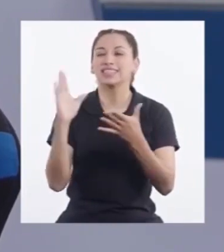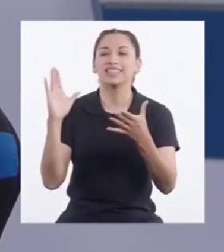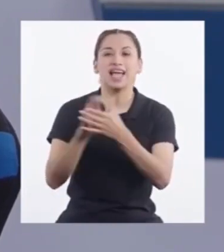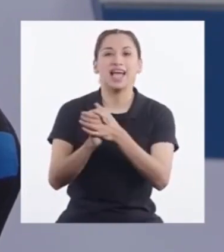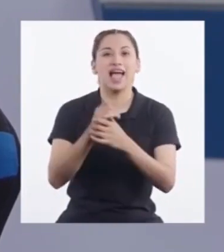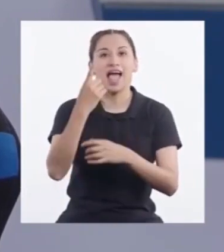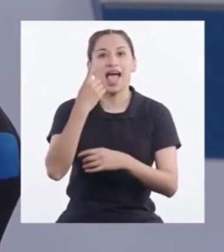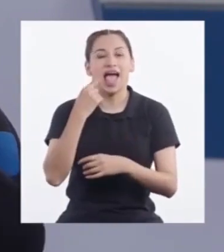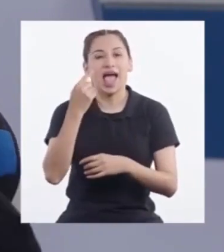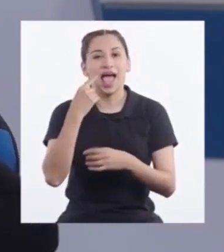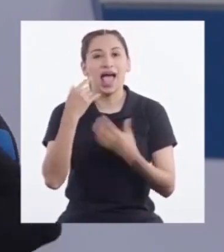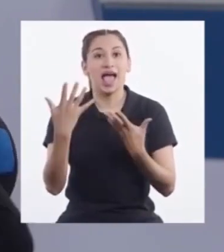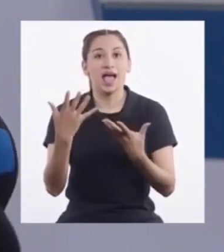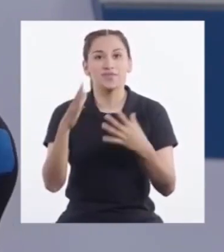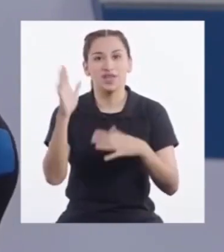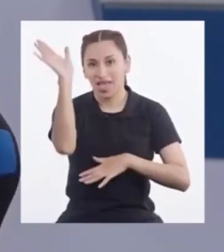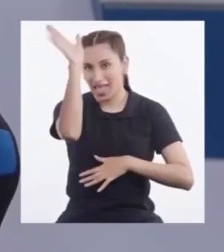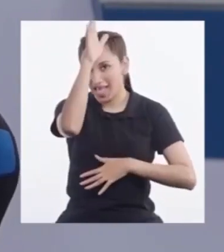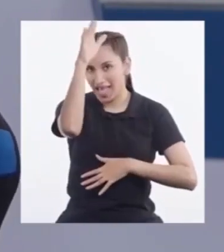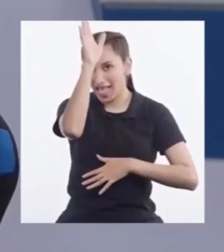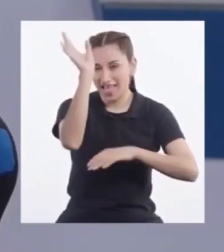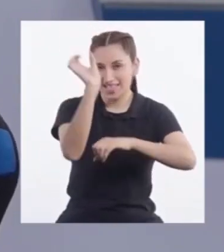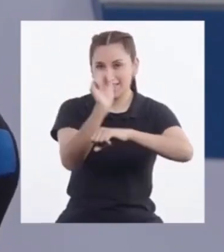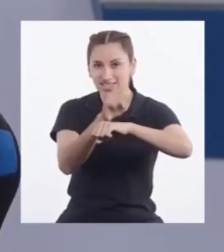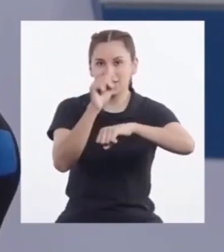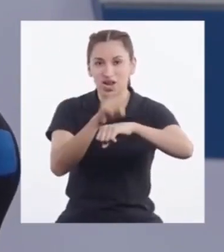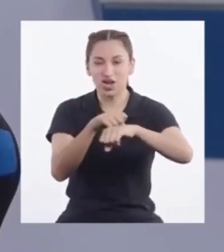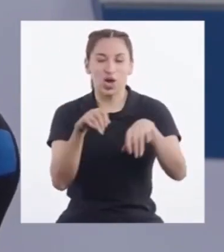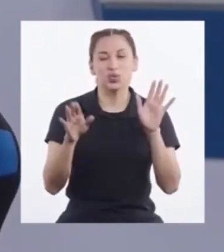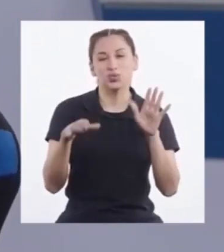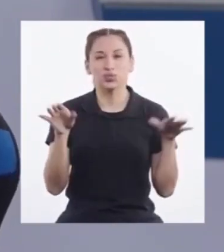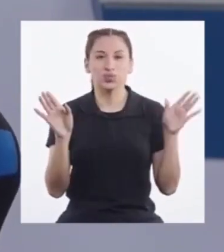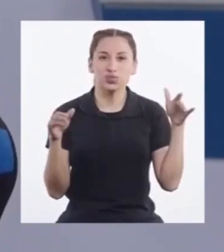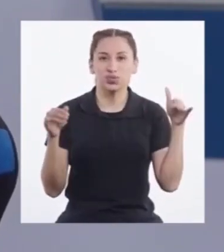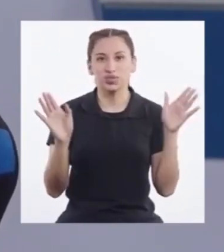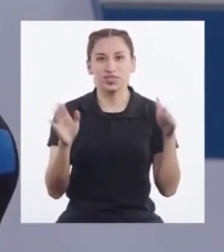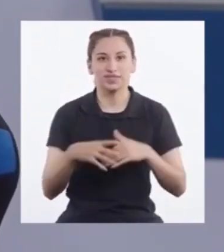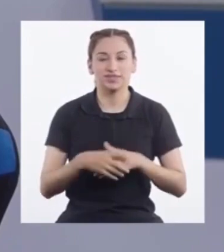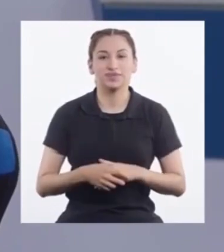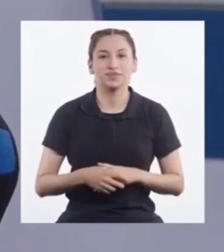nuestro Querido amigo Héctor Gallo De la Roca Cucurucu